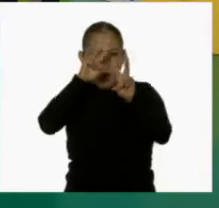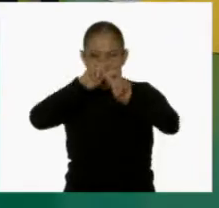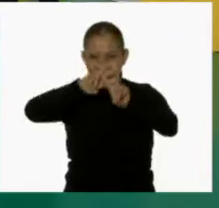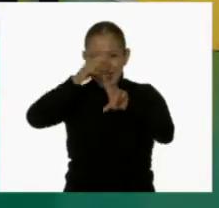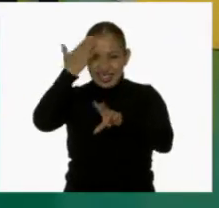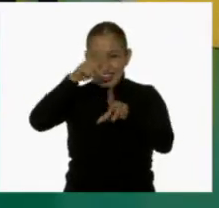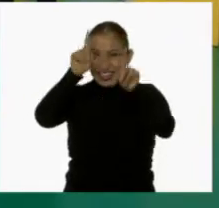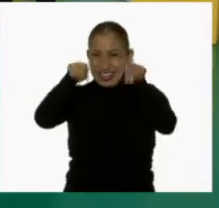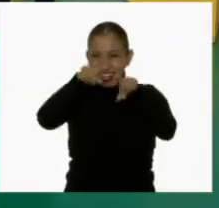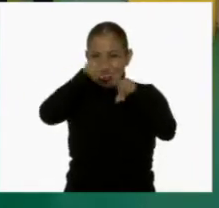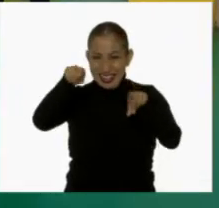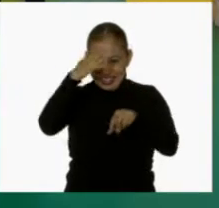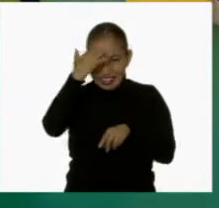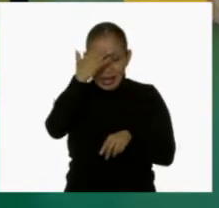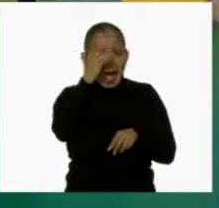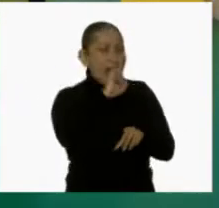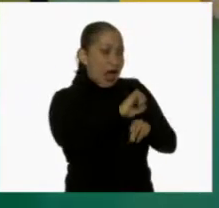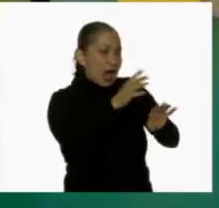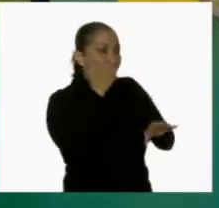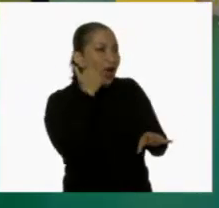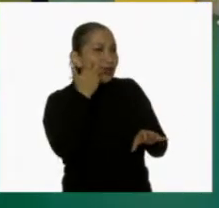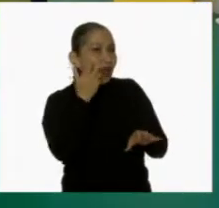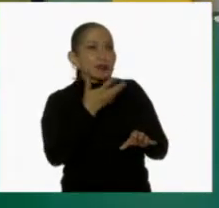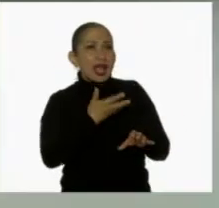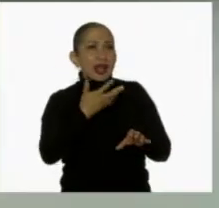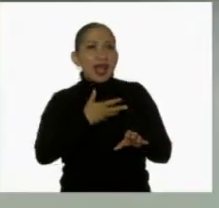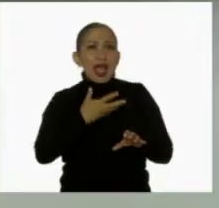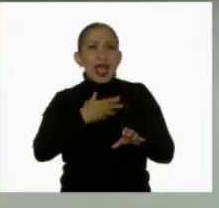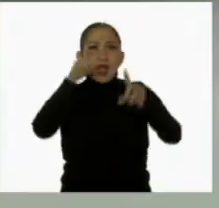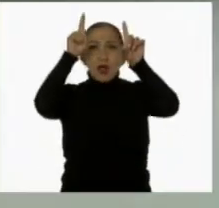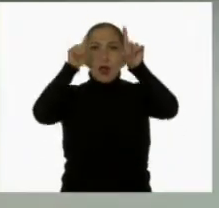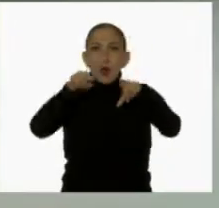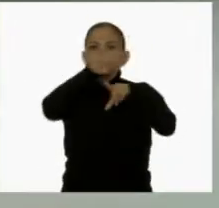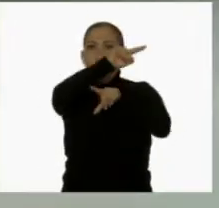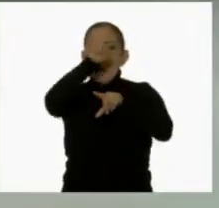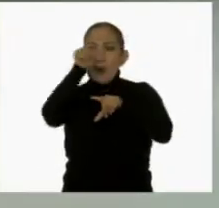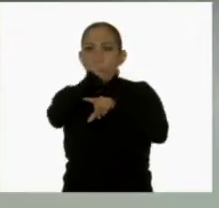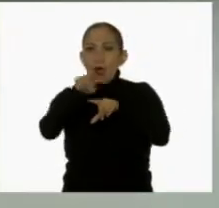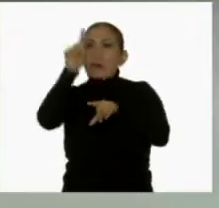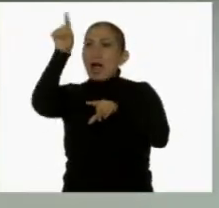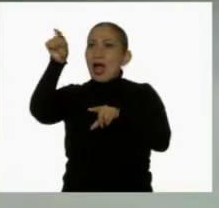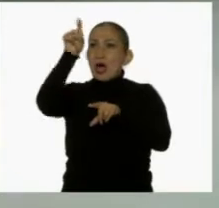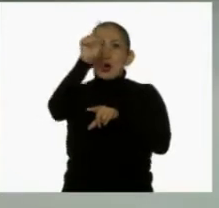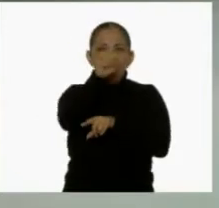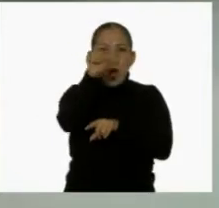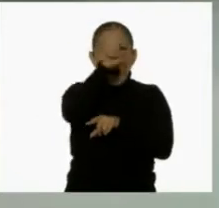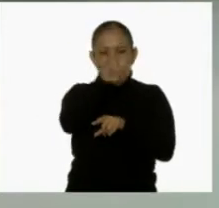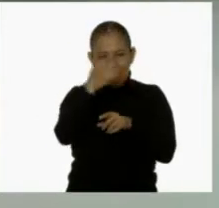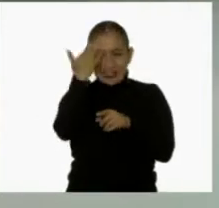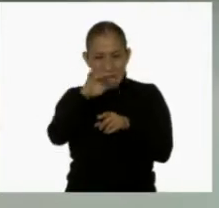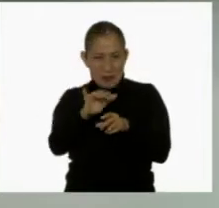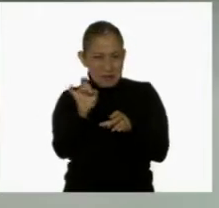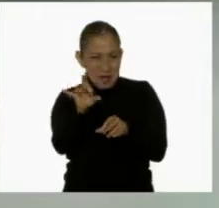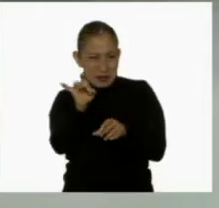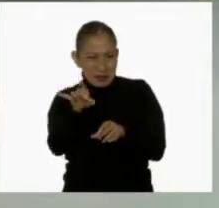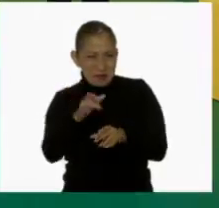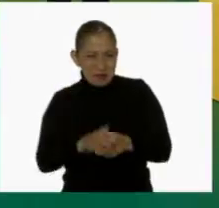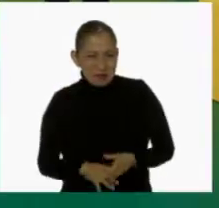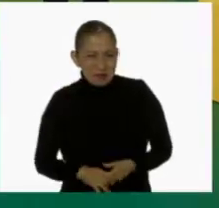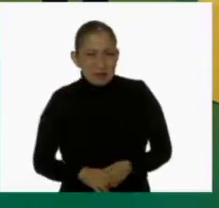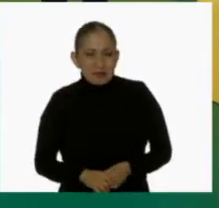conocen? Claro, el juego de Gato que tiene las casillas para que vayamos colocando las cruces, los circulitos. Así